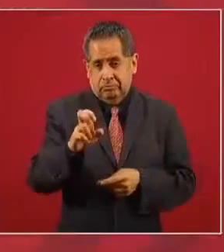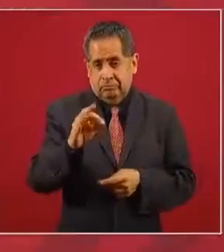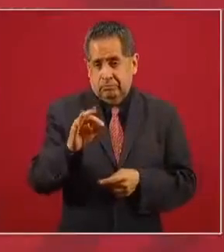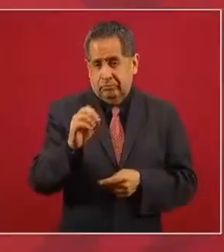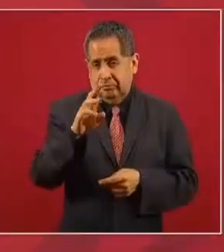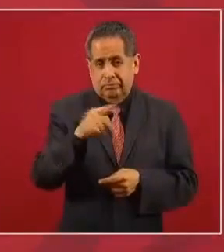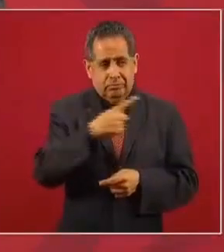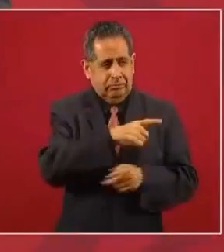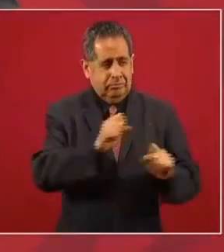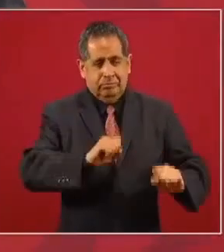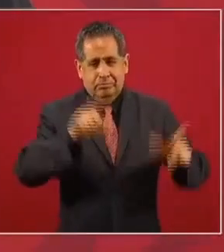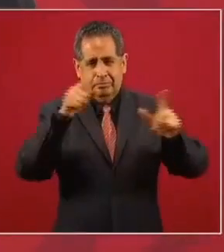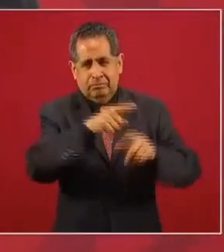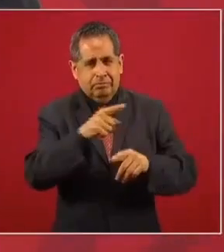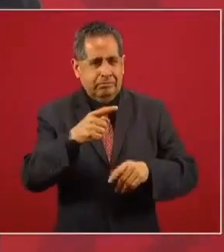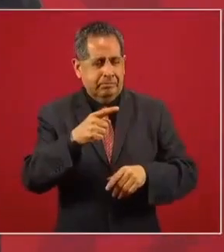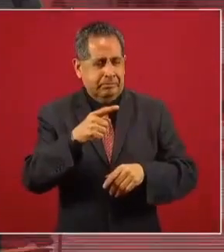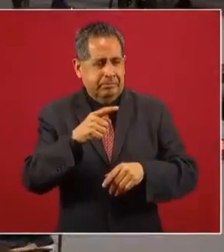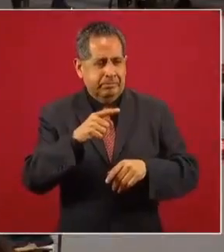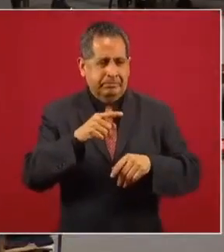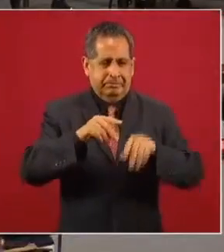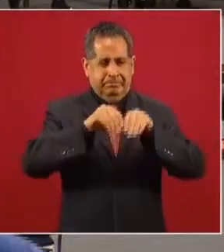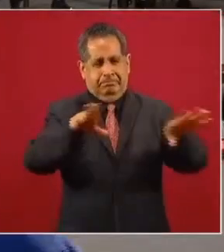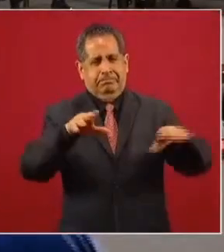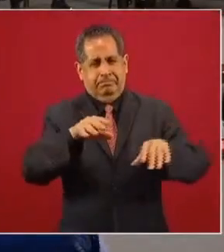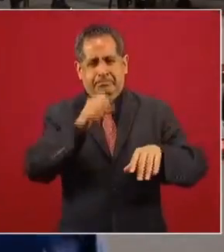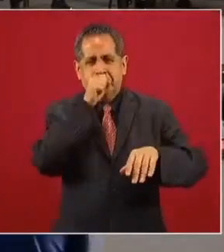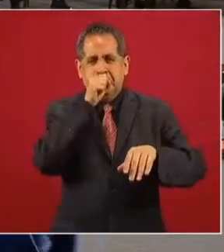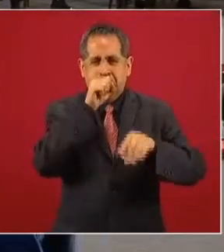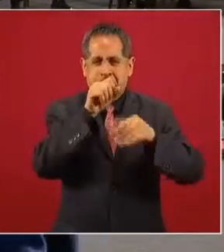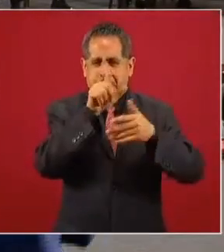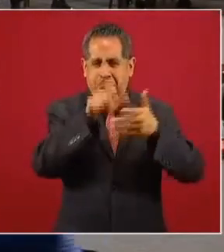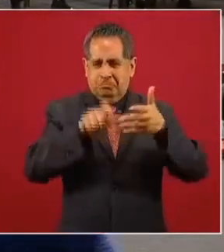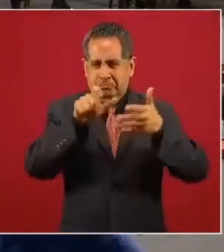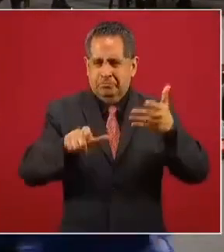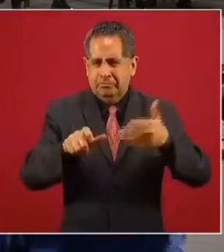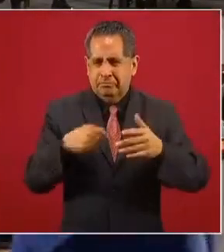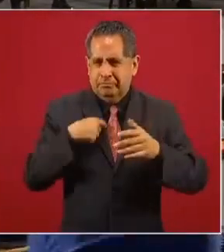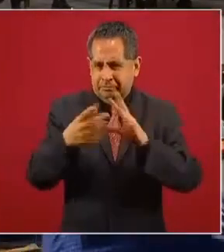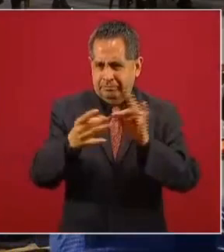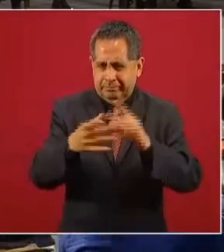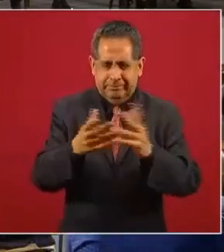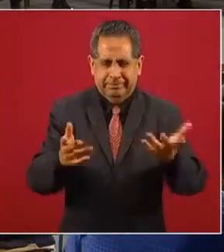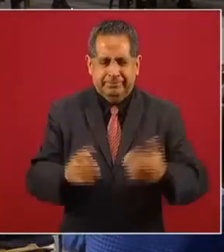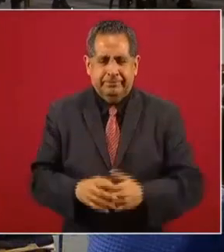cabeza la comento,